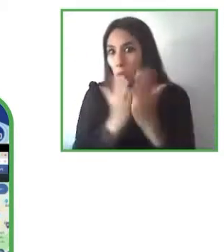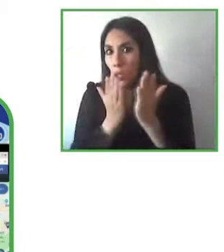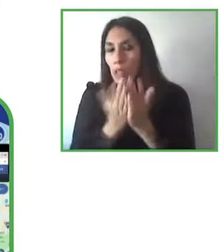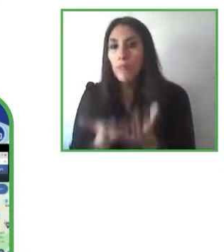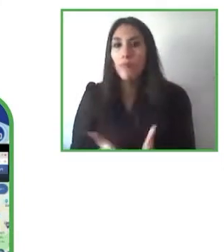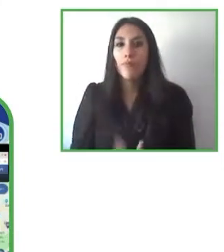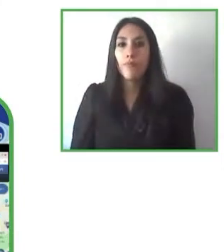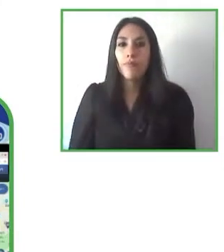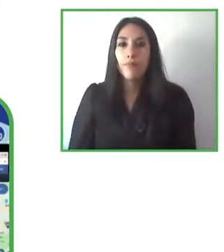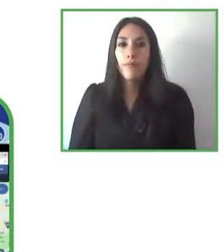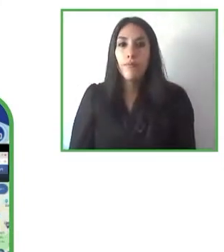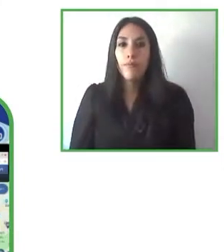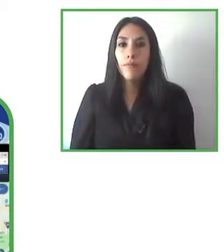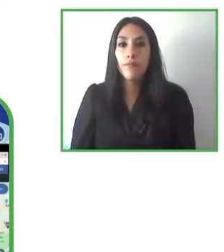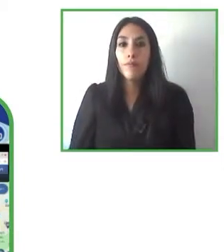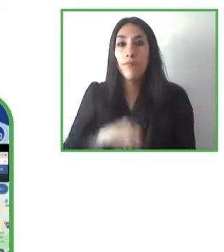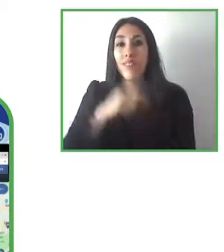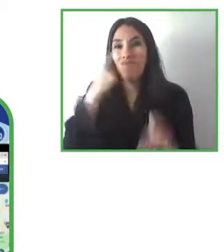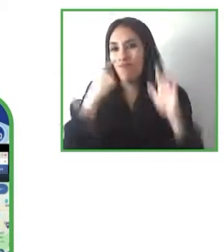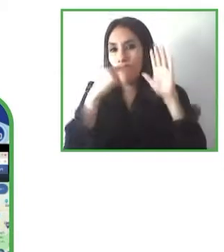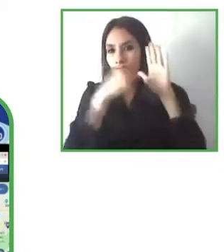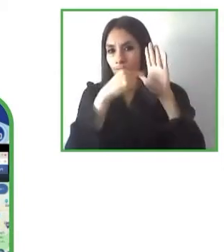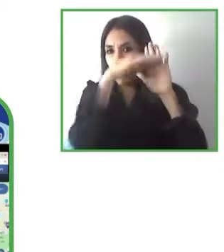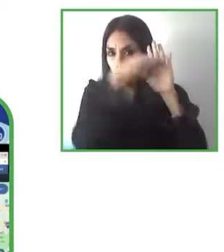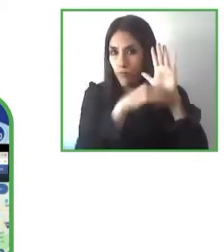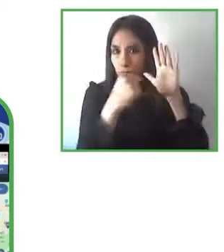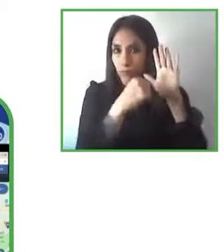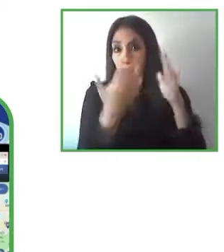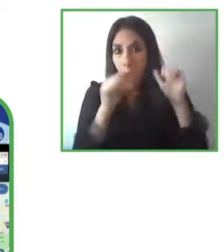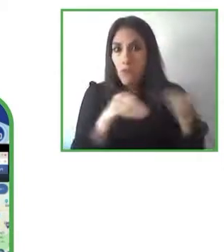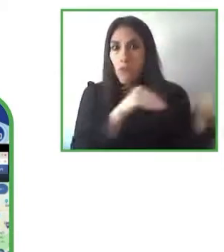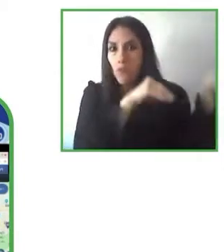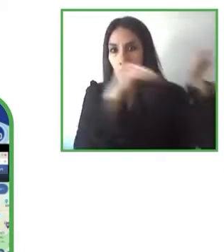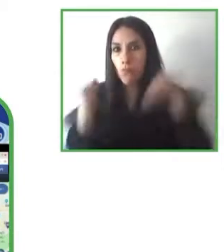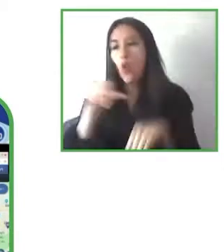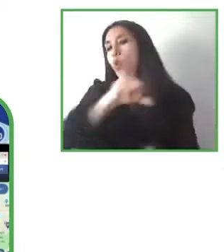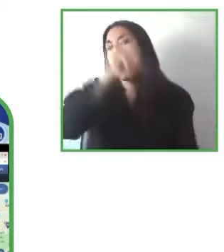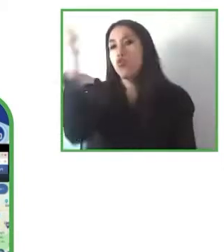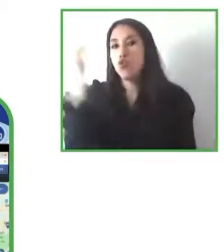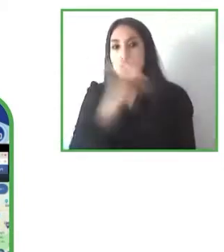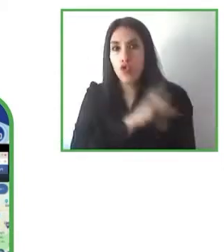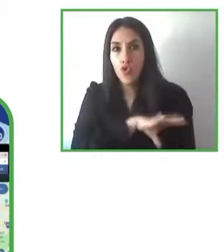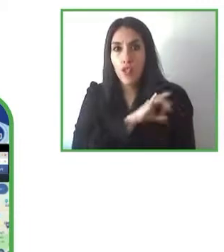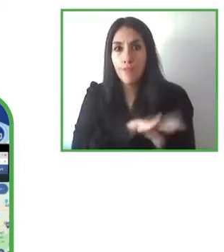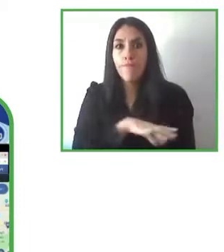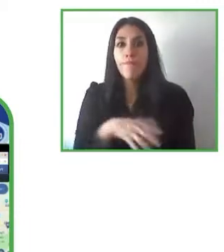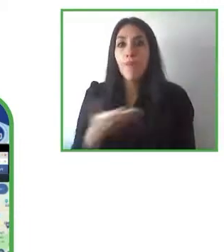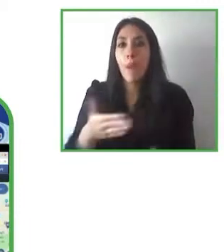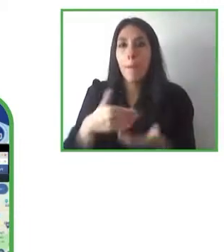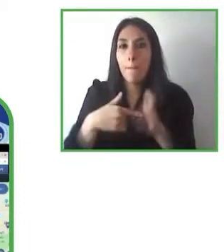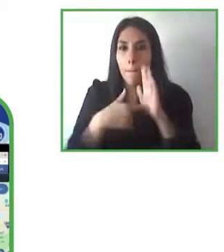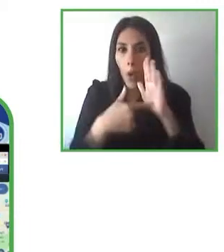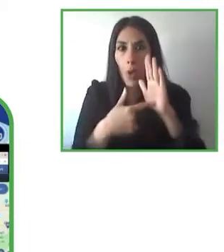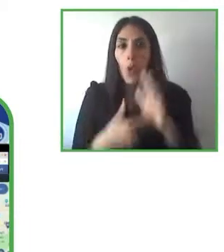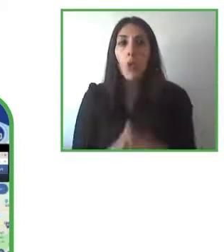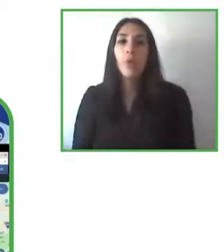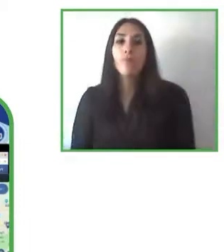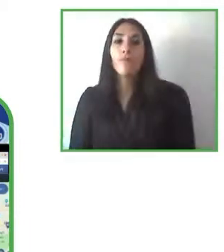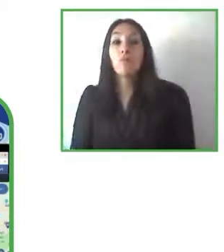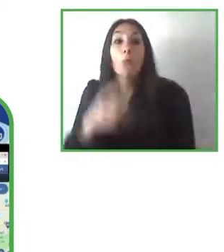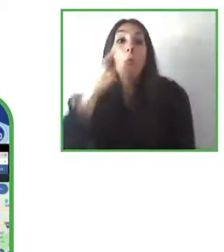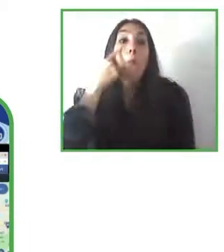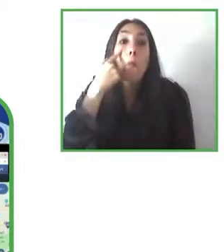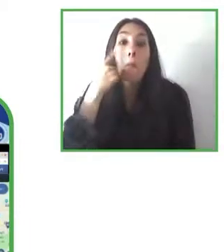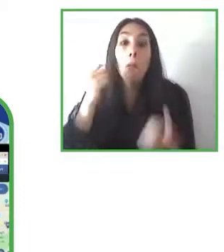en otros países con un estudio que se haría desde la asociación que detiene este conocimiento y hacer un gap análisis ¿no? para entender